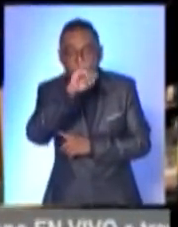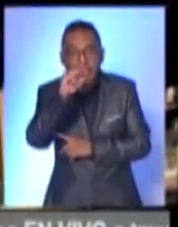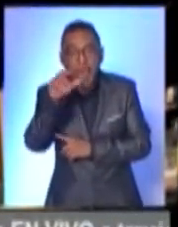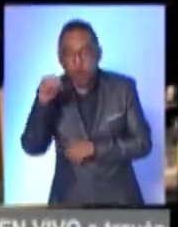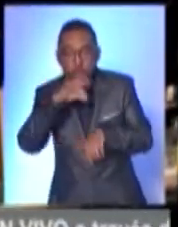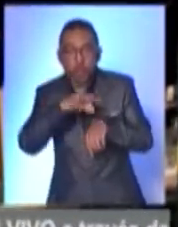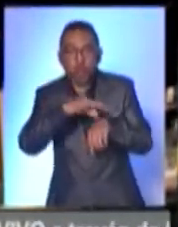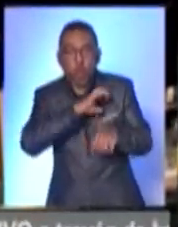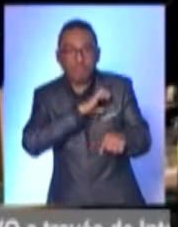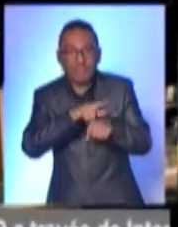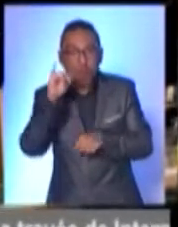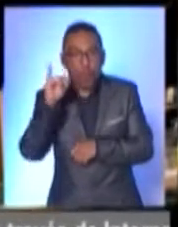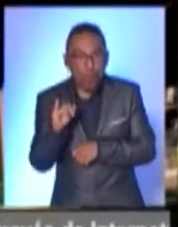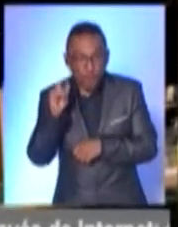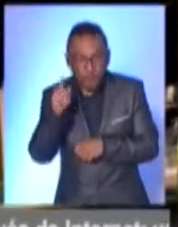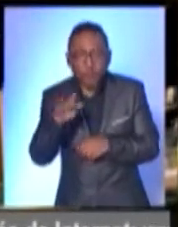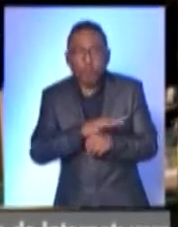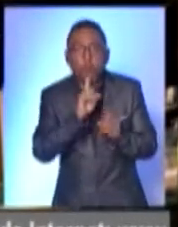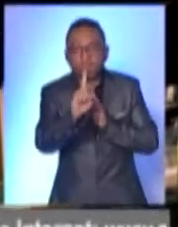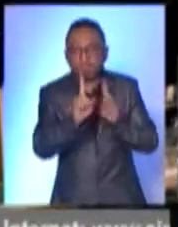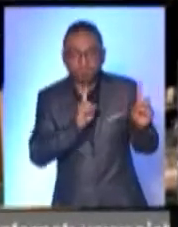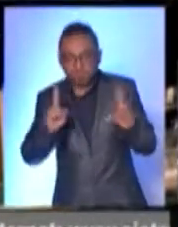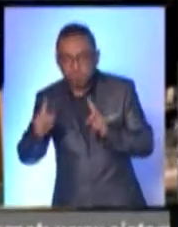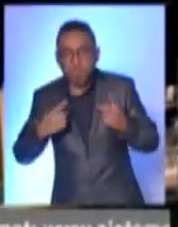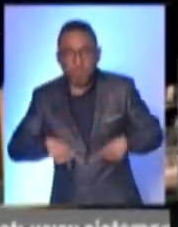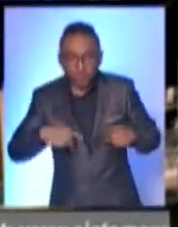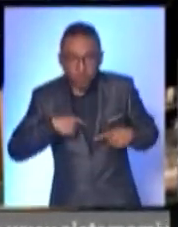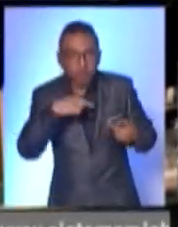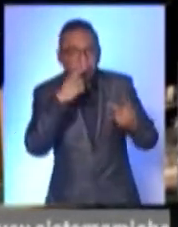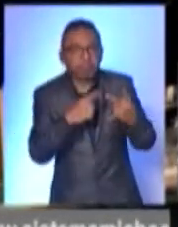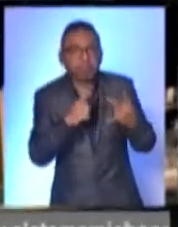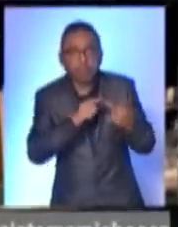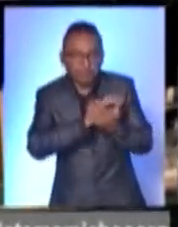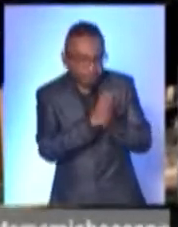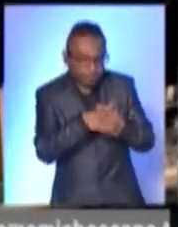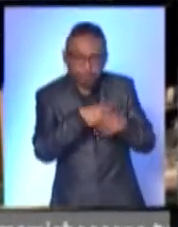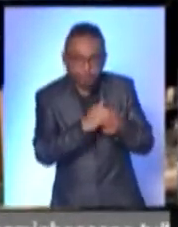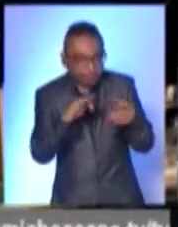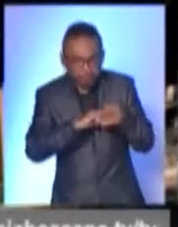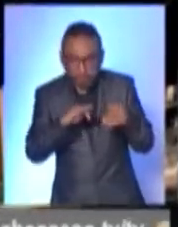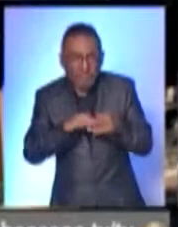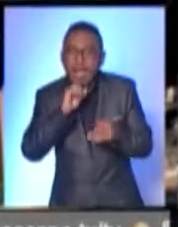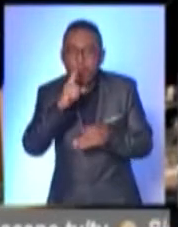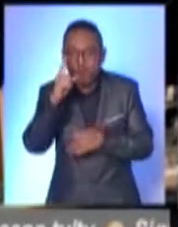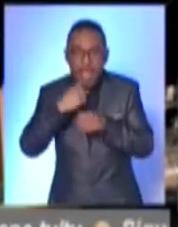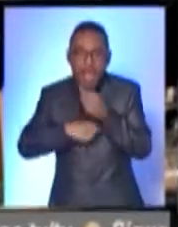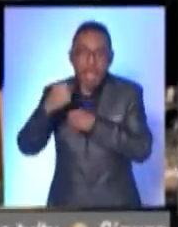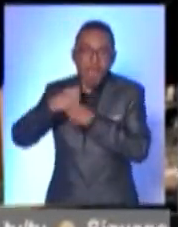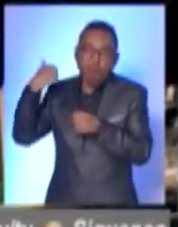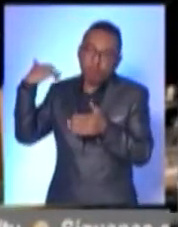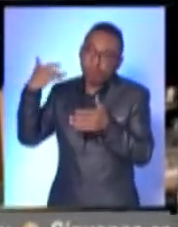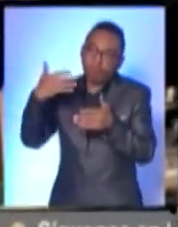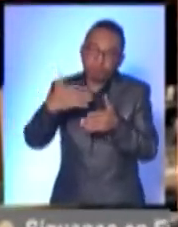Creo que esto de la sana distancia, el lavado de manos que hemos adoptado desde hace más de un año con esto de la pandemia, de alguna